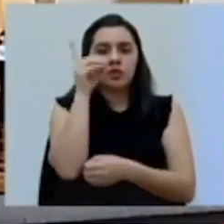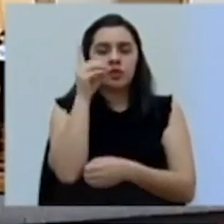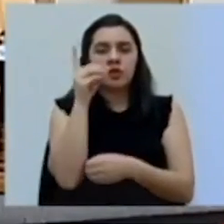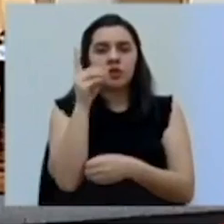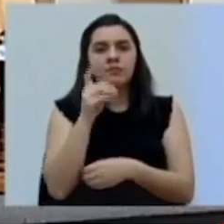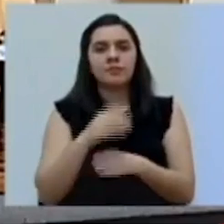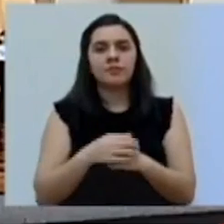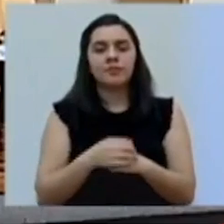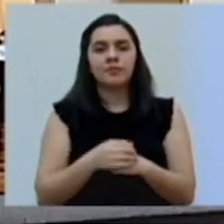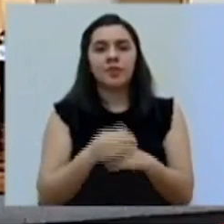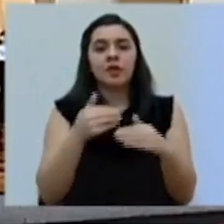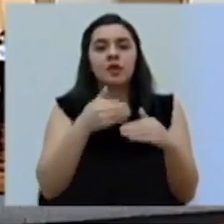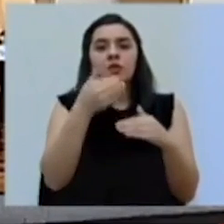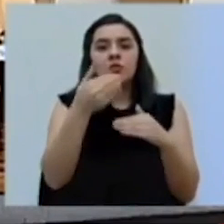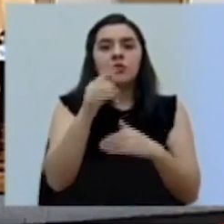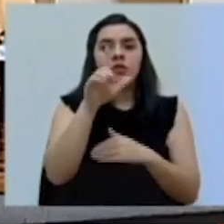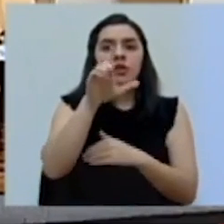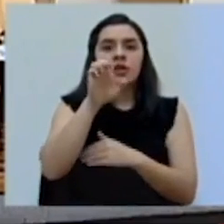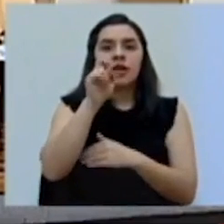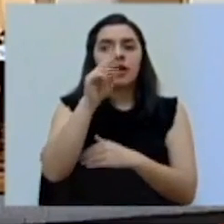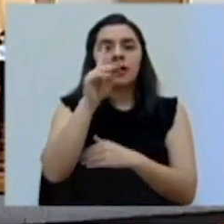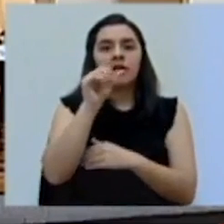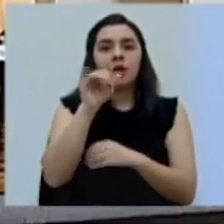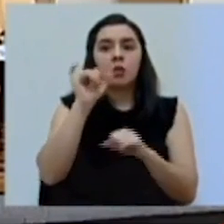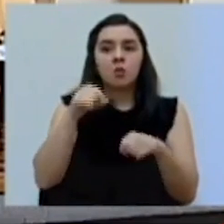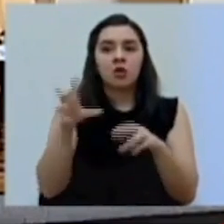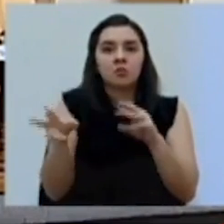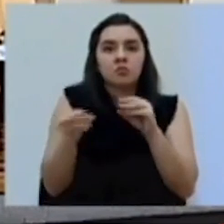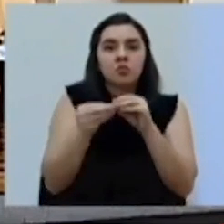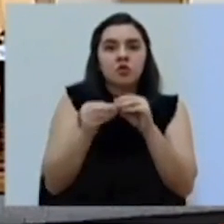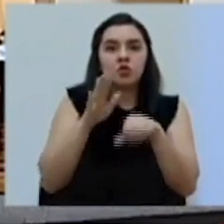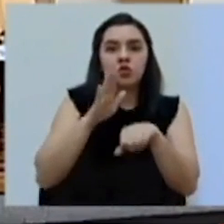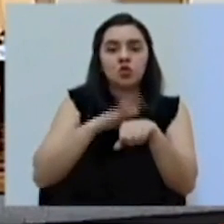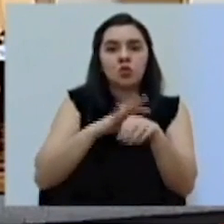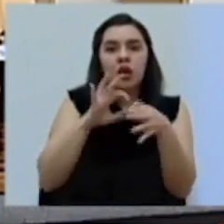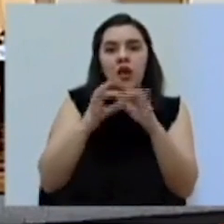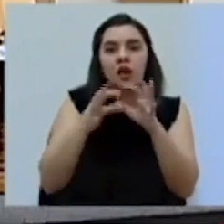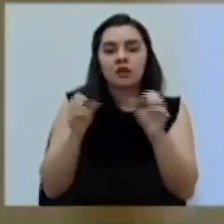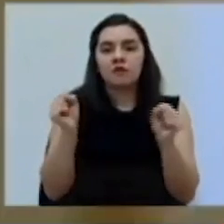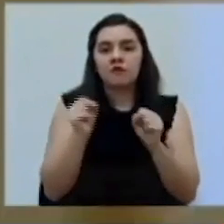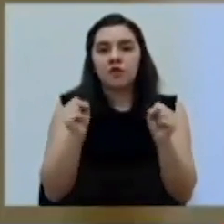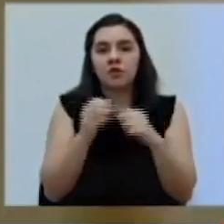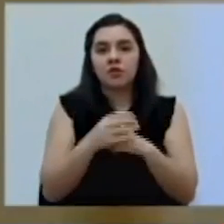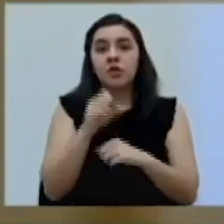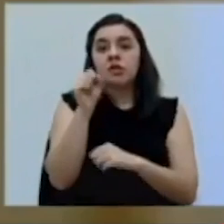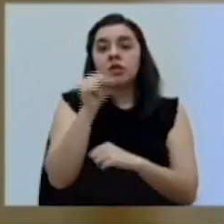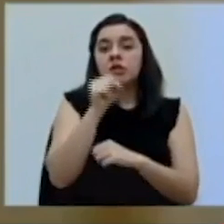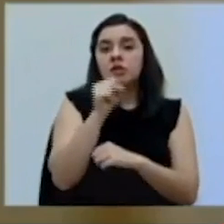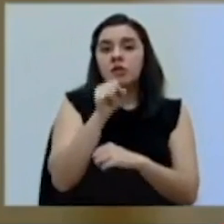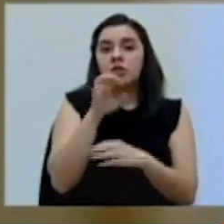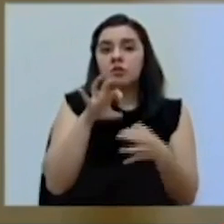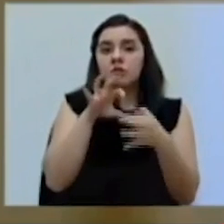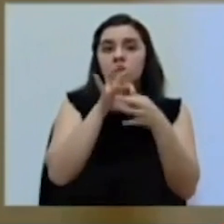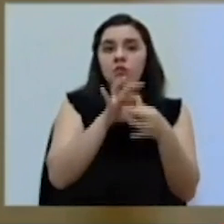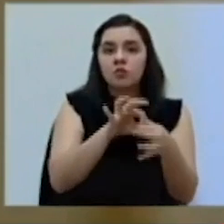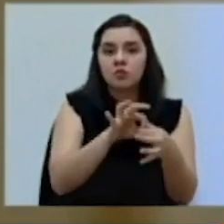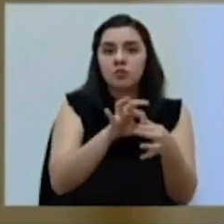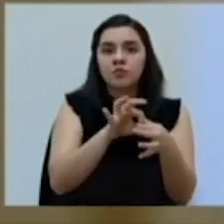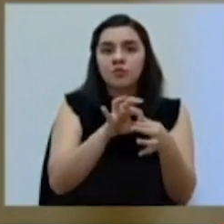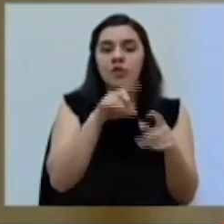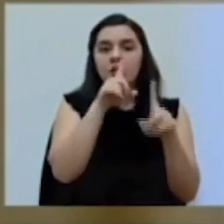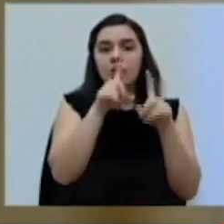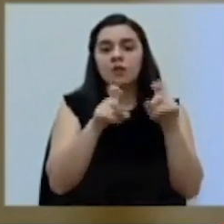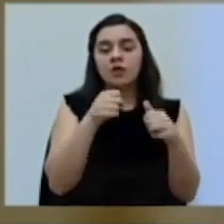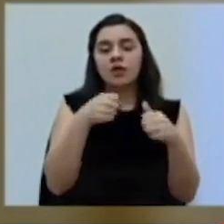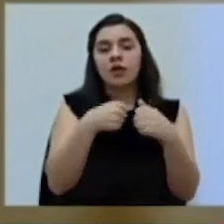posterior, tal vez, doña Leandra puede aportar para lo de la cadena de frío. sí, con respecto a las preguntas de